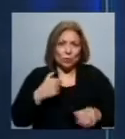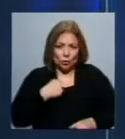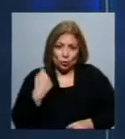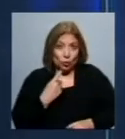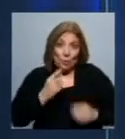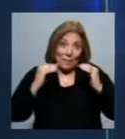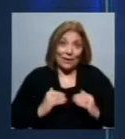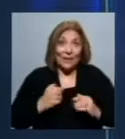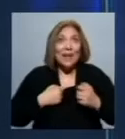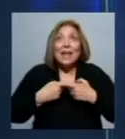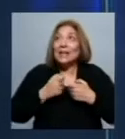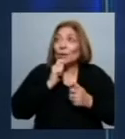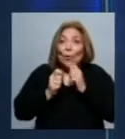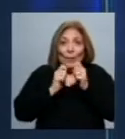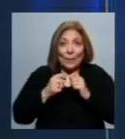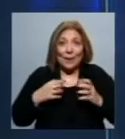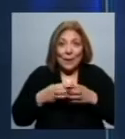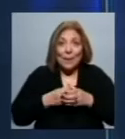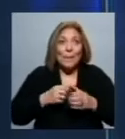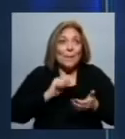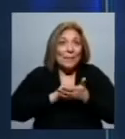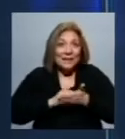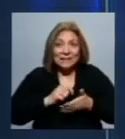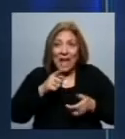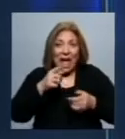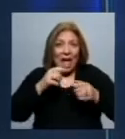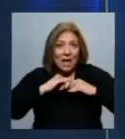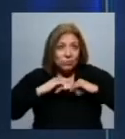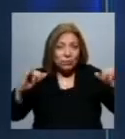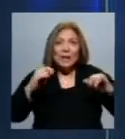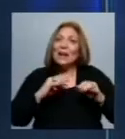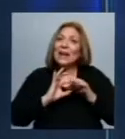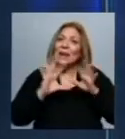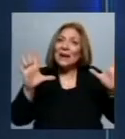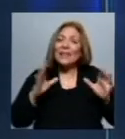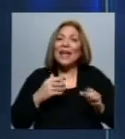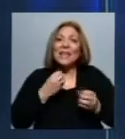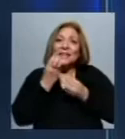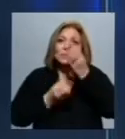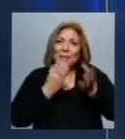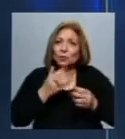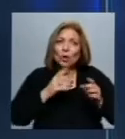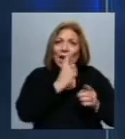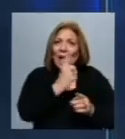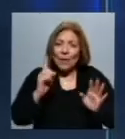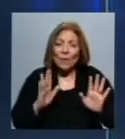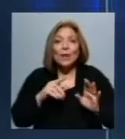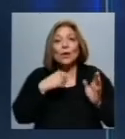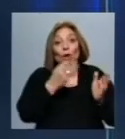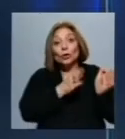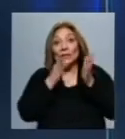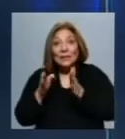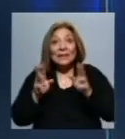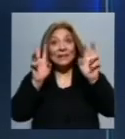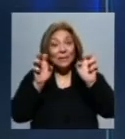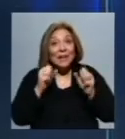venimos de la Asociación de Periodistas, de la Asociación de la Prensa Uruguaya, y hemos defendido siempre la libertad de expresión. Y lo otro, este sí tiene temas que